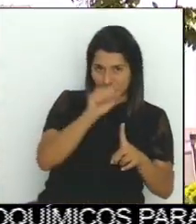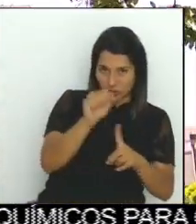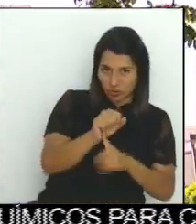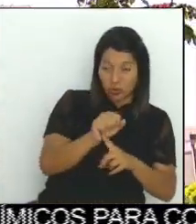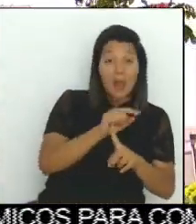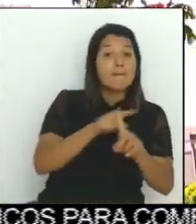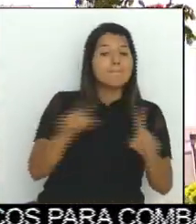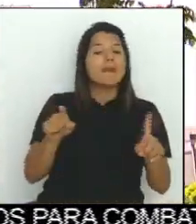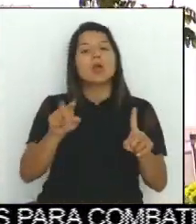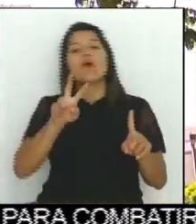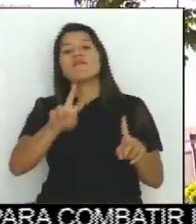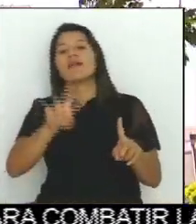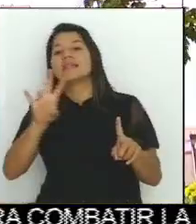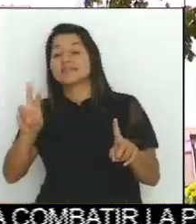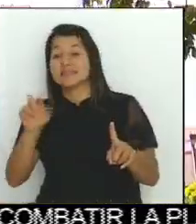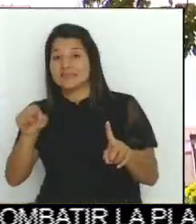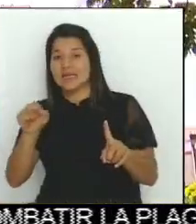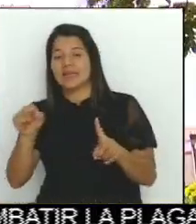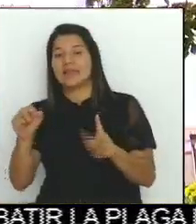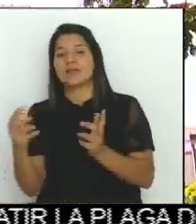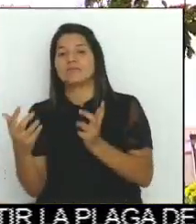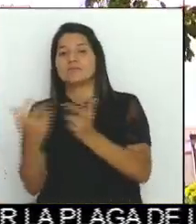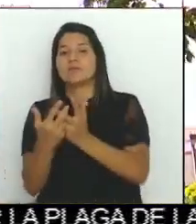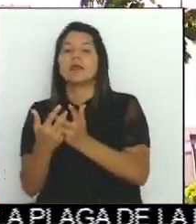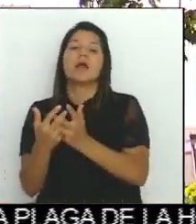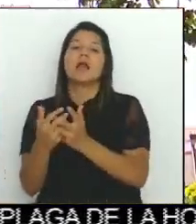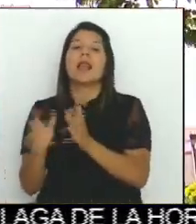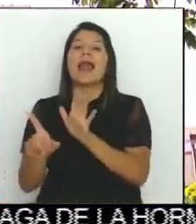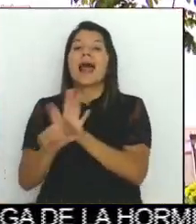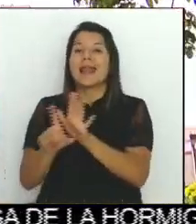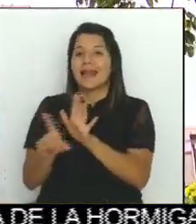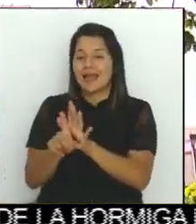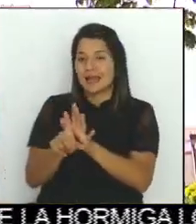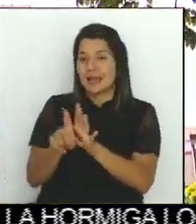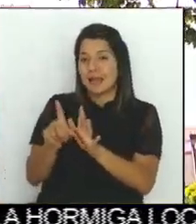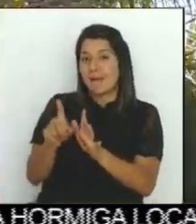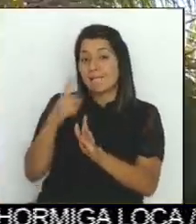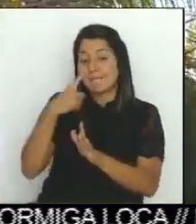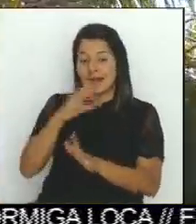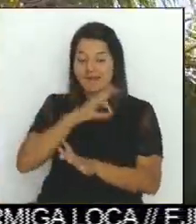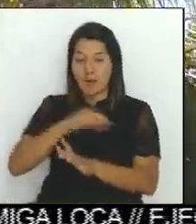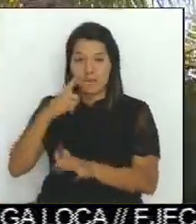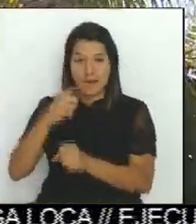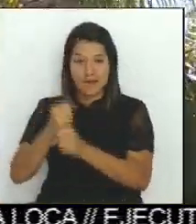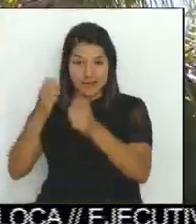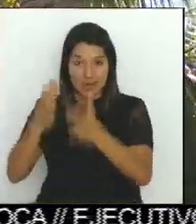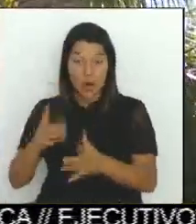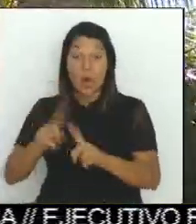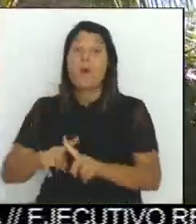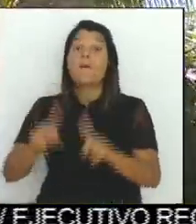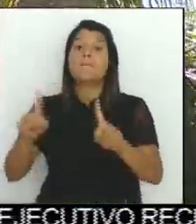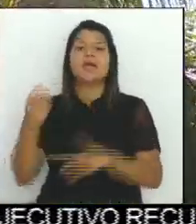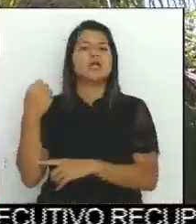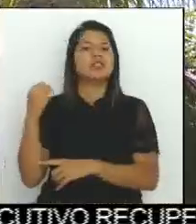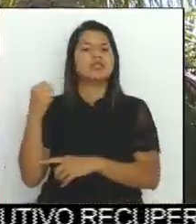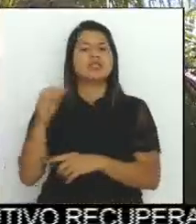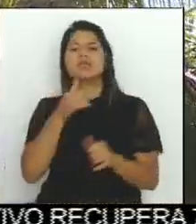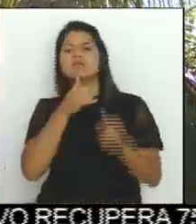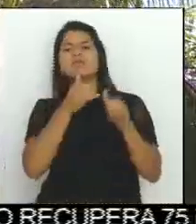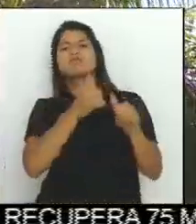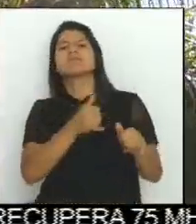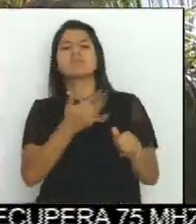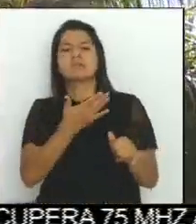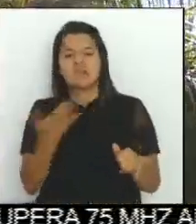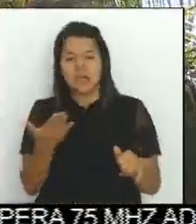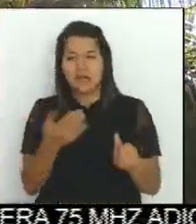Convención Colectiva, pero una denuncia del sindicato dejó en evidencia el error sistemático de recursos